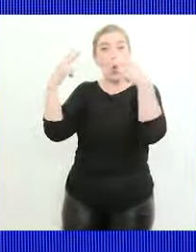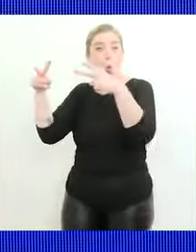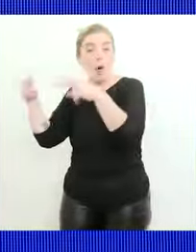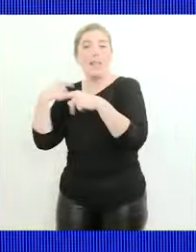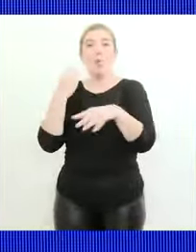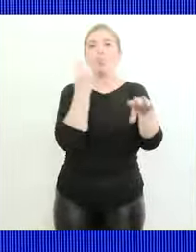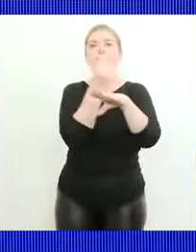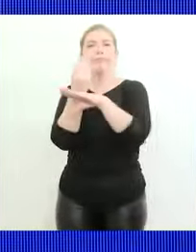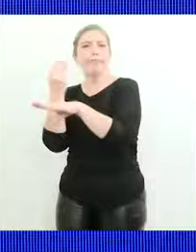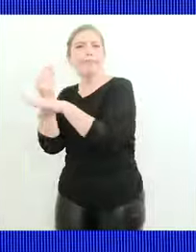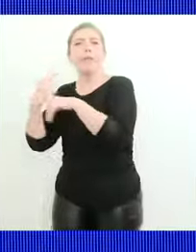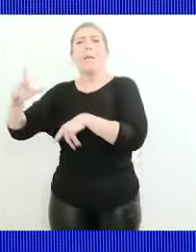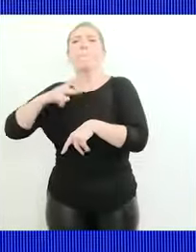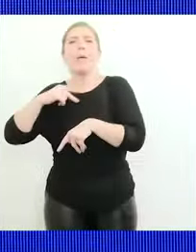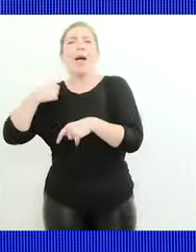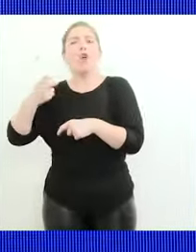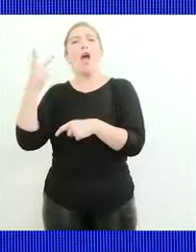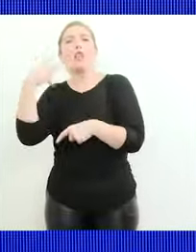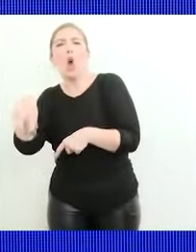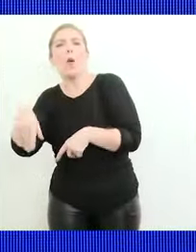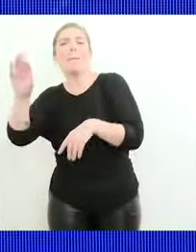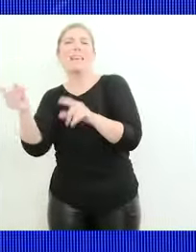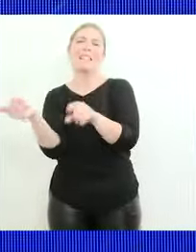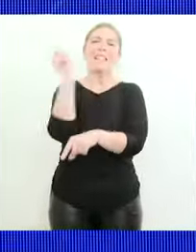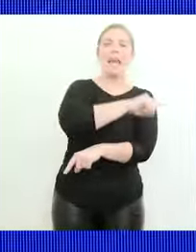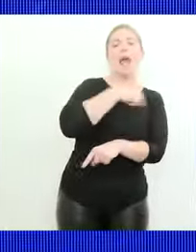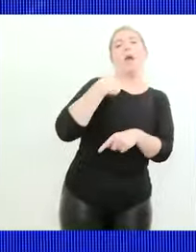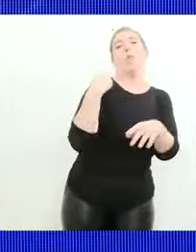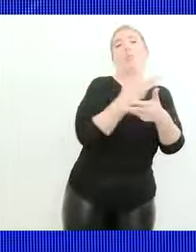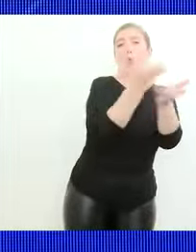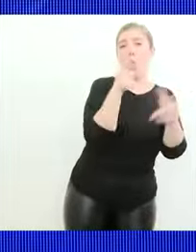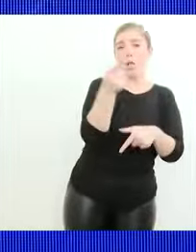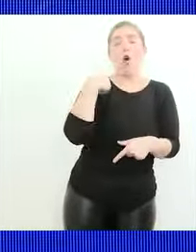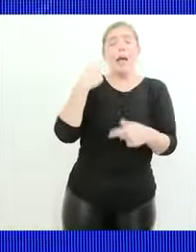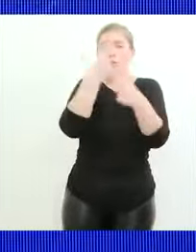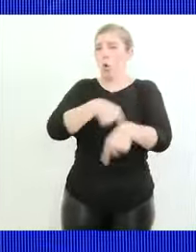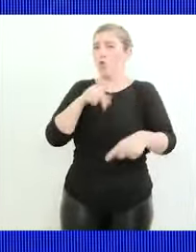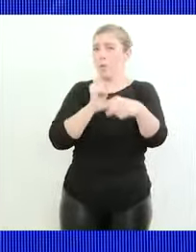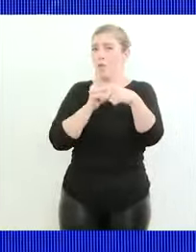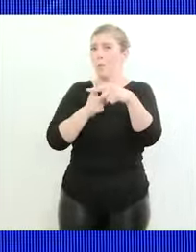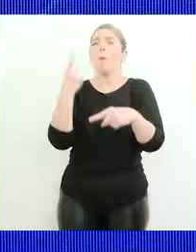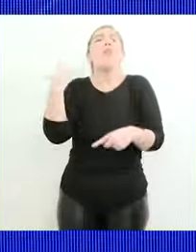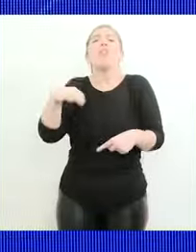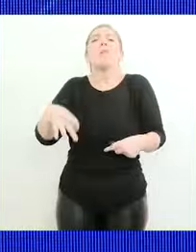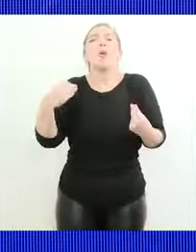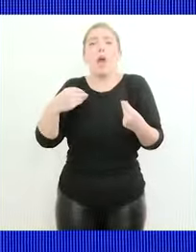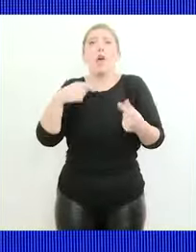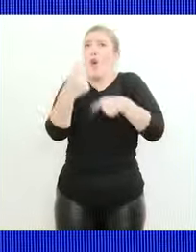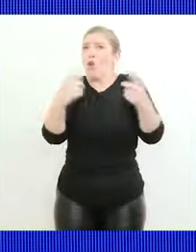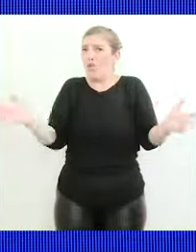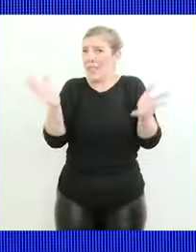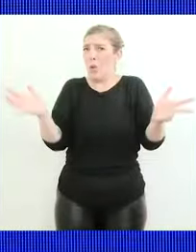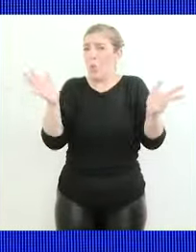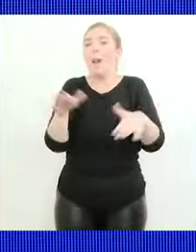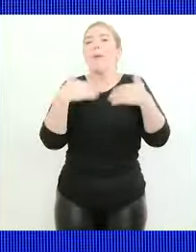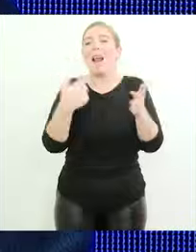duplica el del sector público es decir tenemos señales muy positivas ahora ¿qué tenemos que hacer? seguir fomentándolas y para eso el